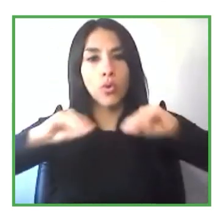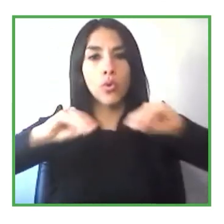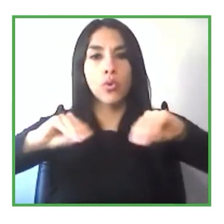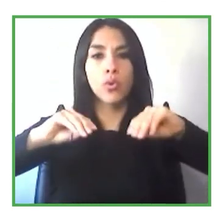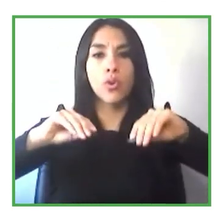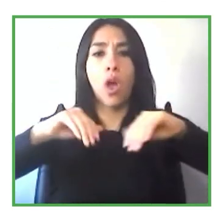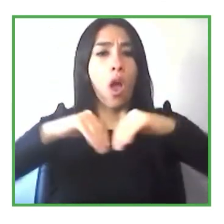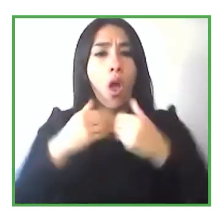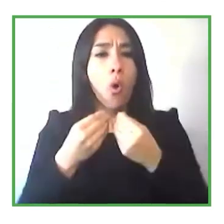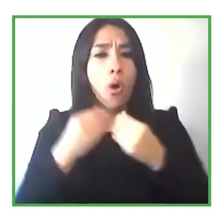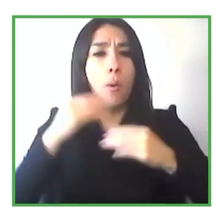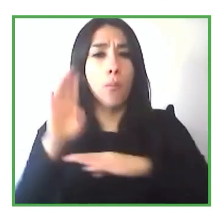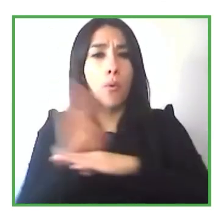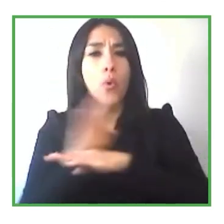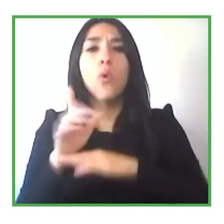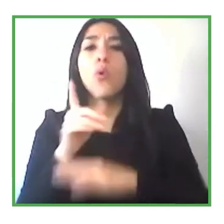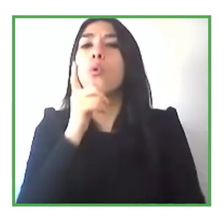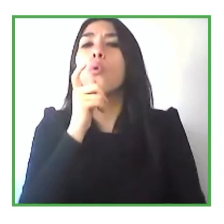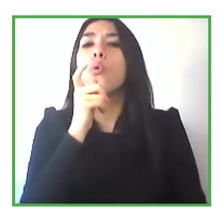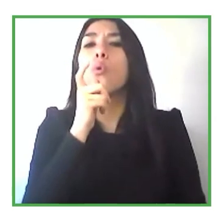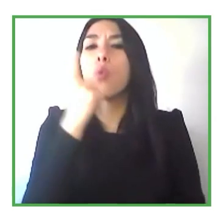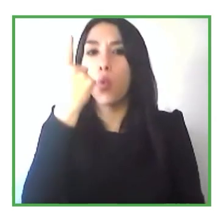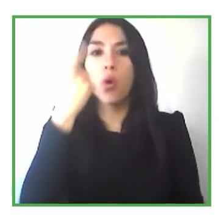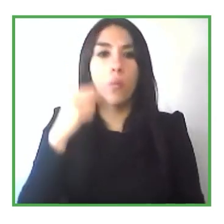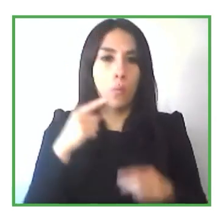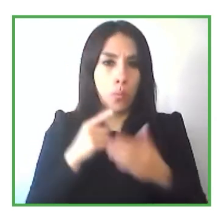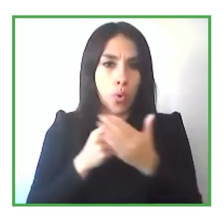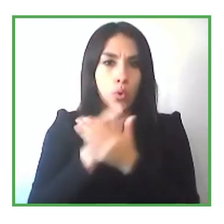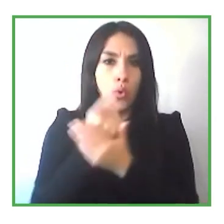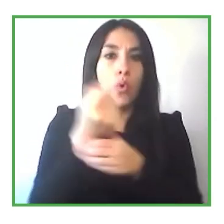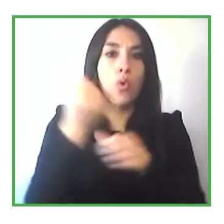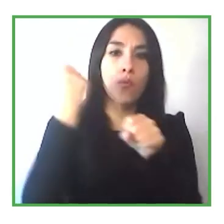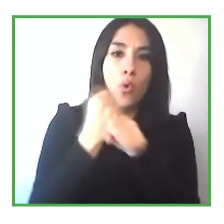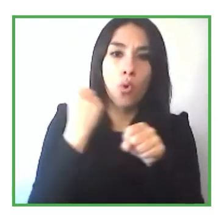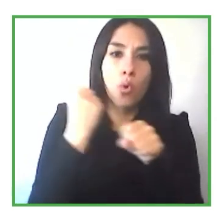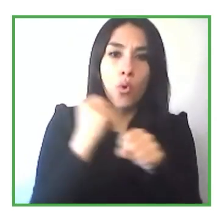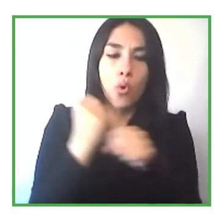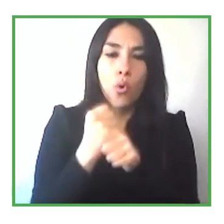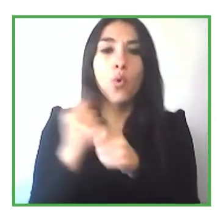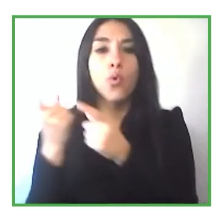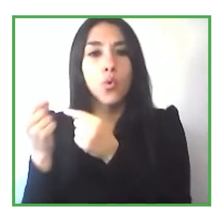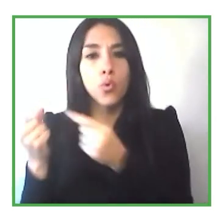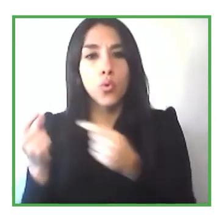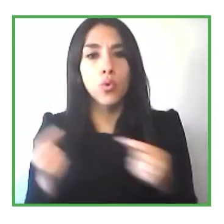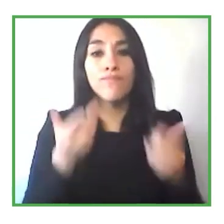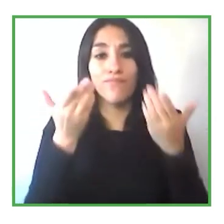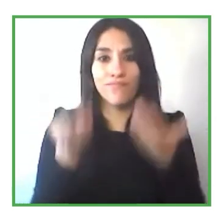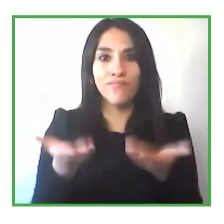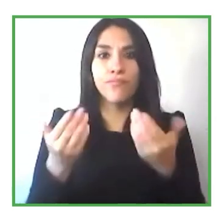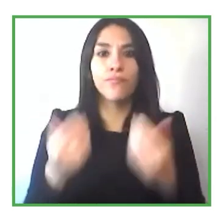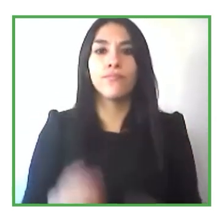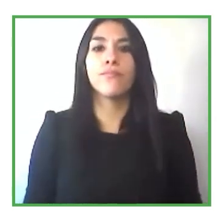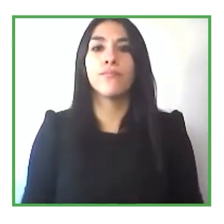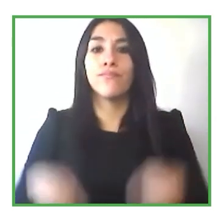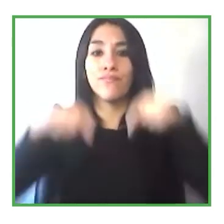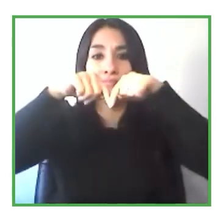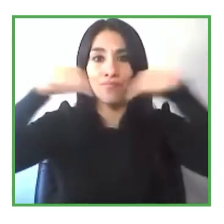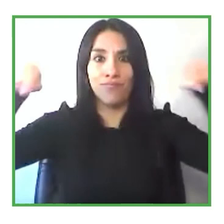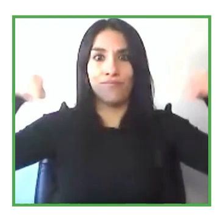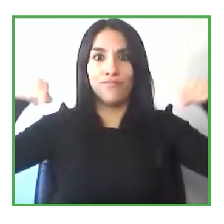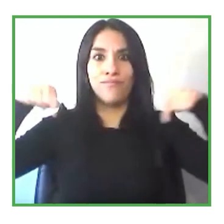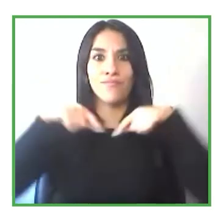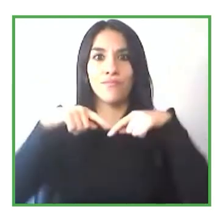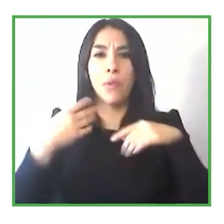de tener trabajos que se creen en este sector más bien emergente en este sector de la